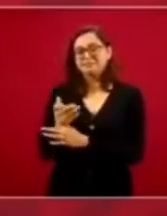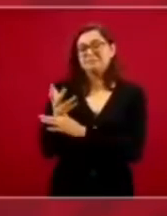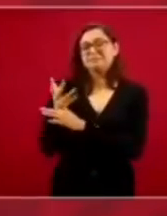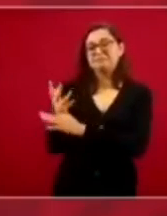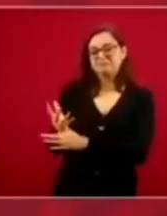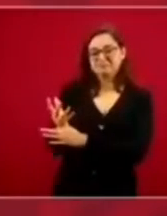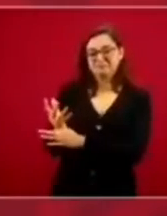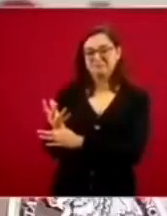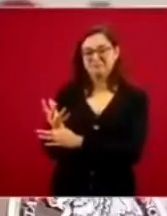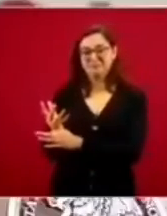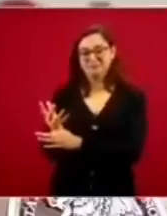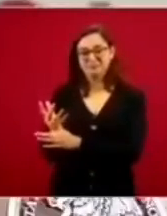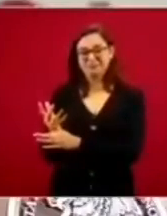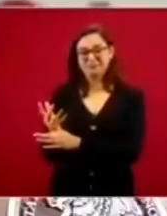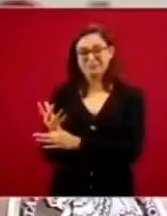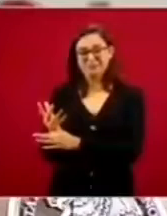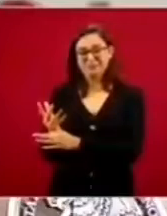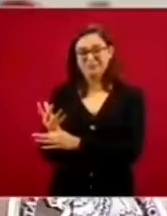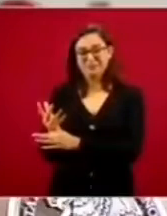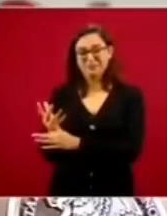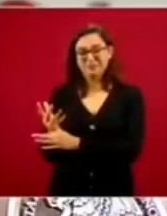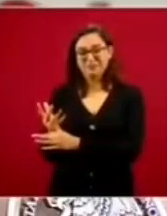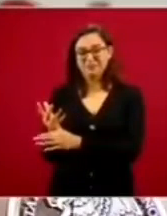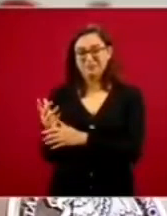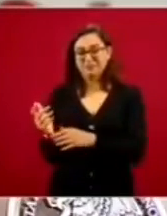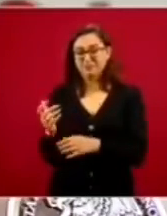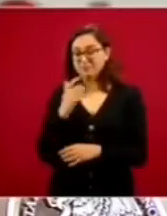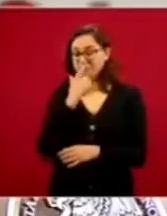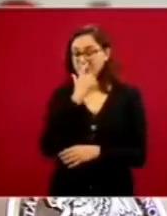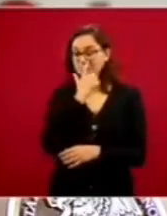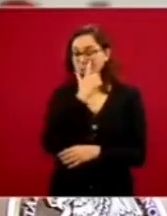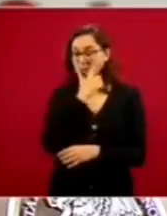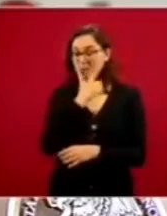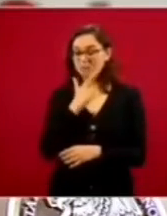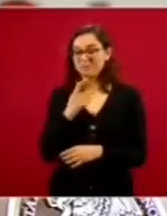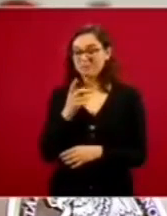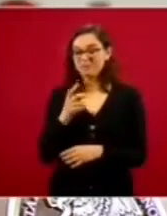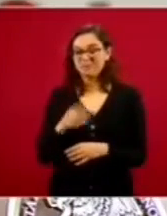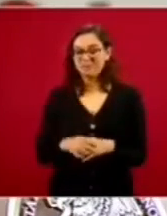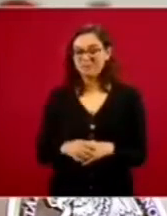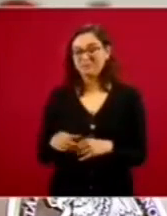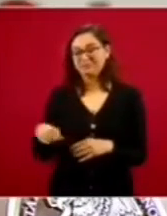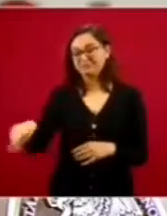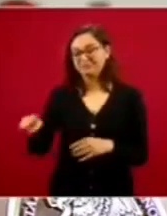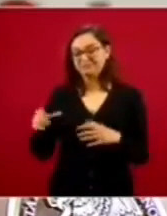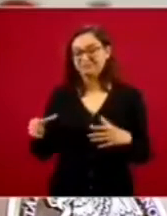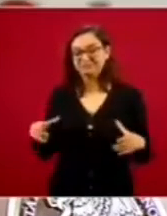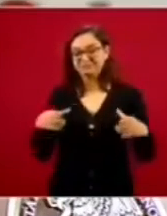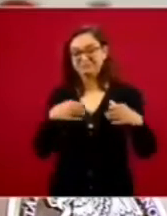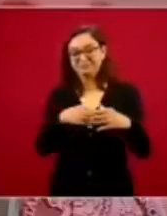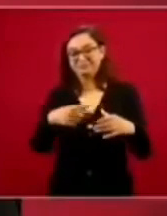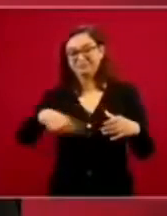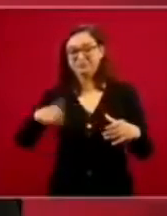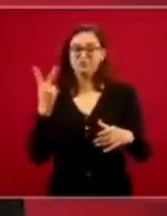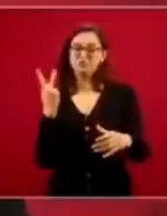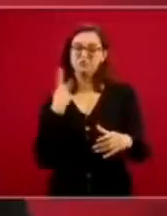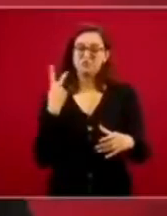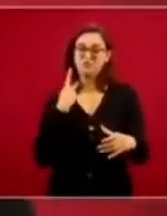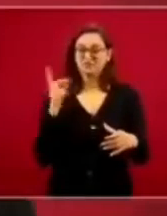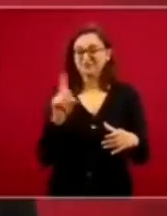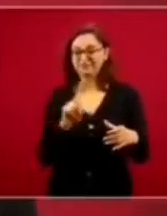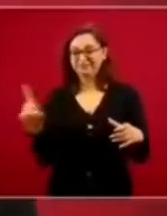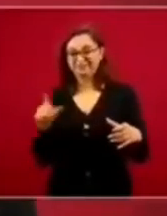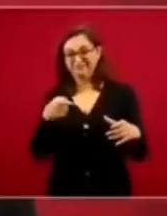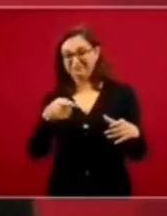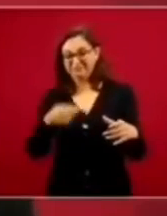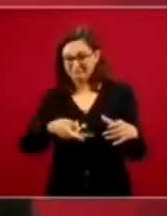los… Él no decía conservadores, sino de la derecha, era la